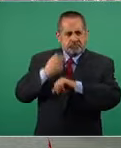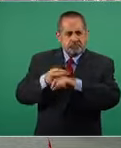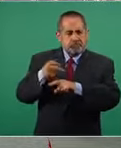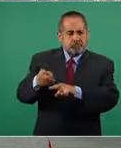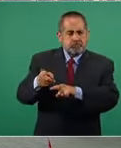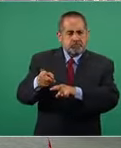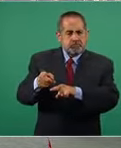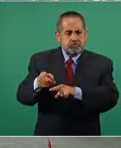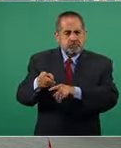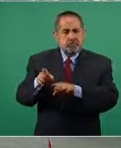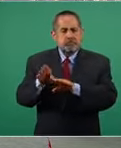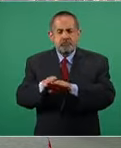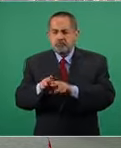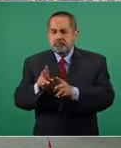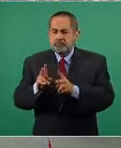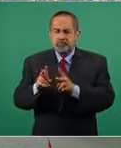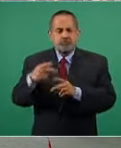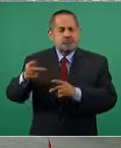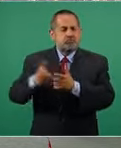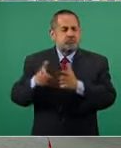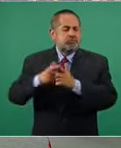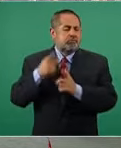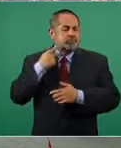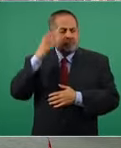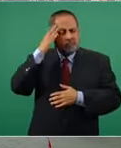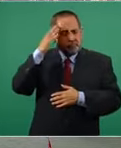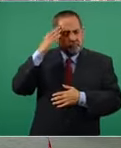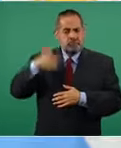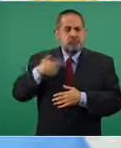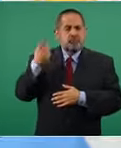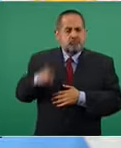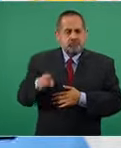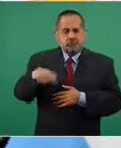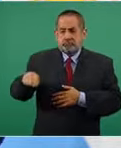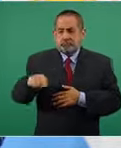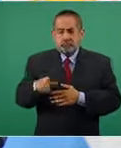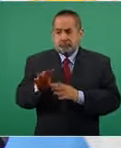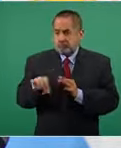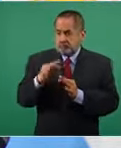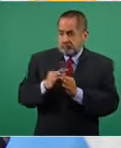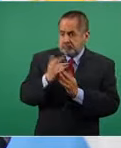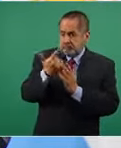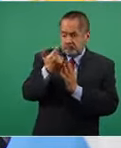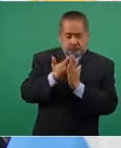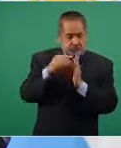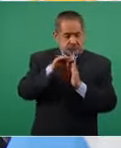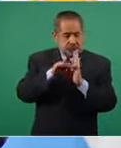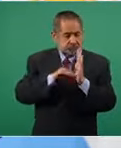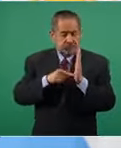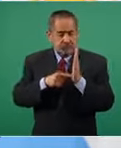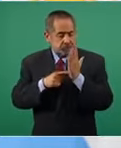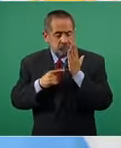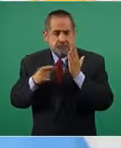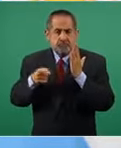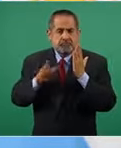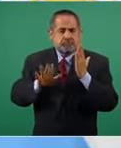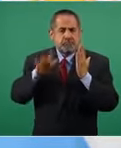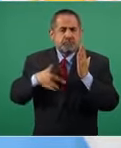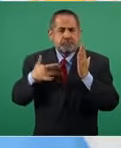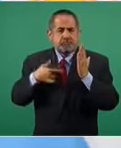hablé antes de ayer perdón antes de partir le di orden de que dé la lista de las personas que aparentemente